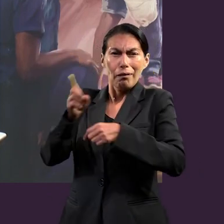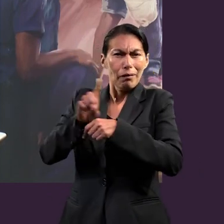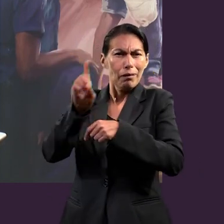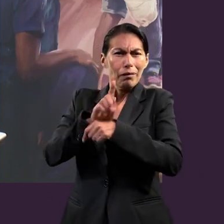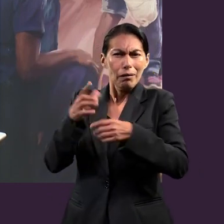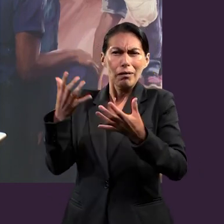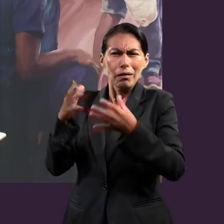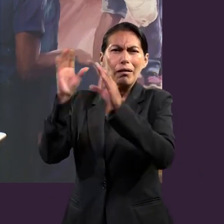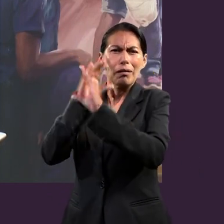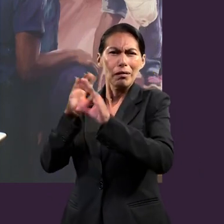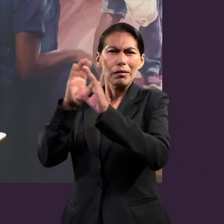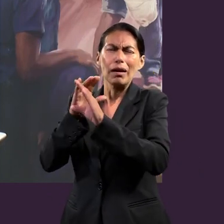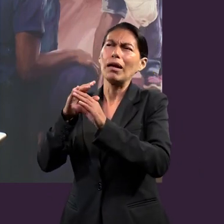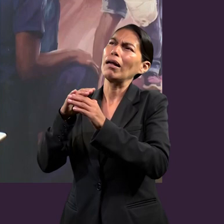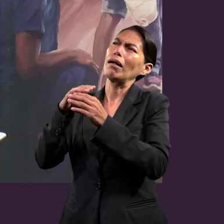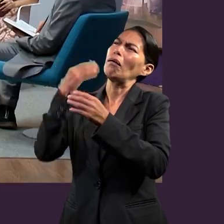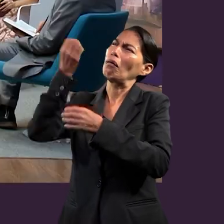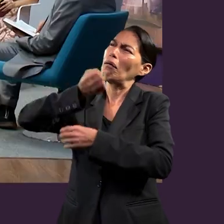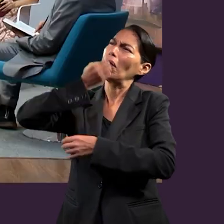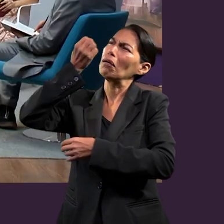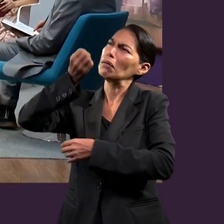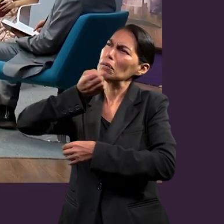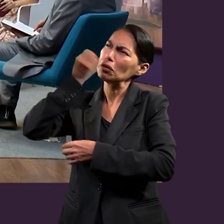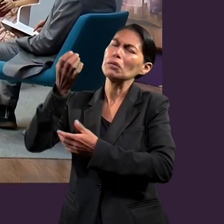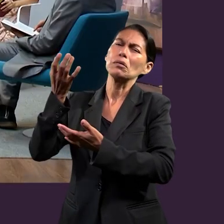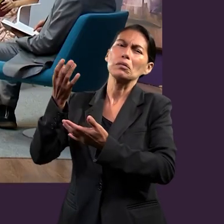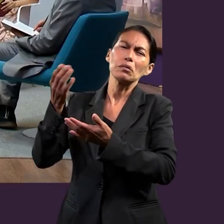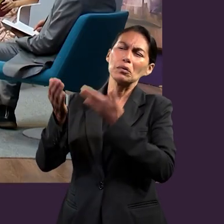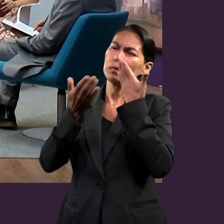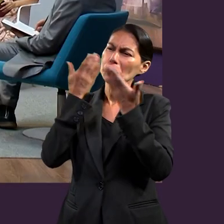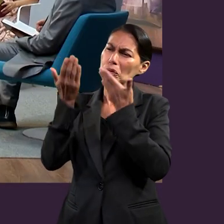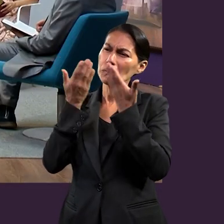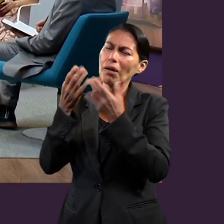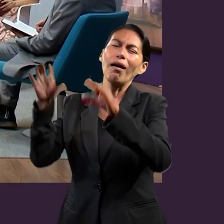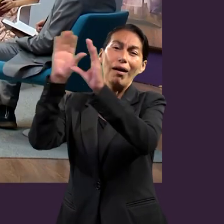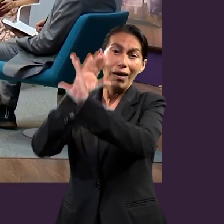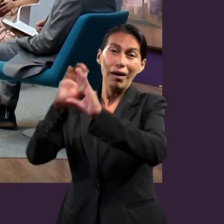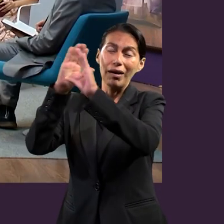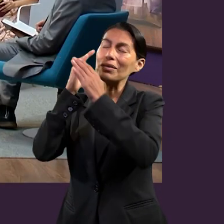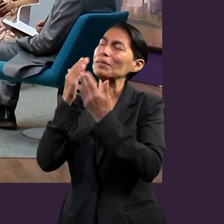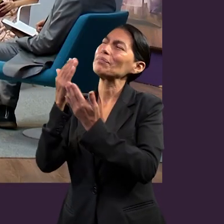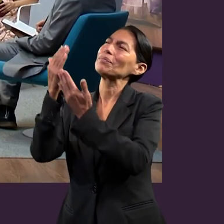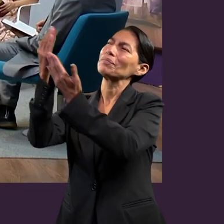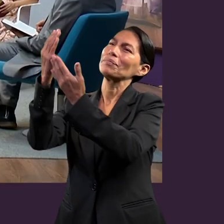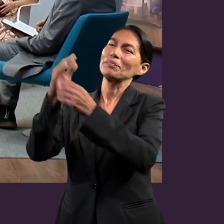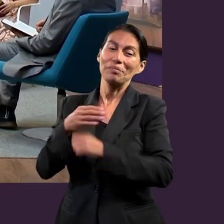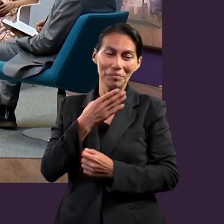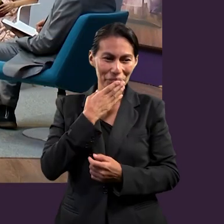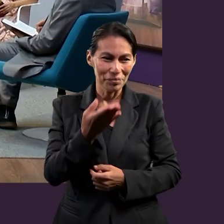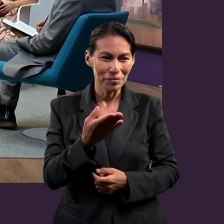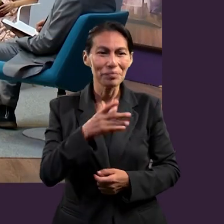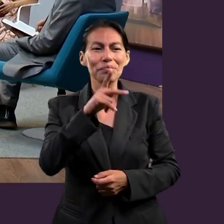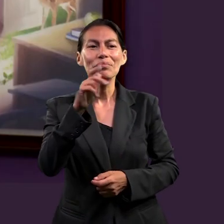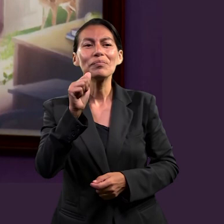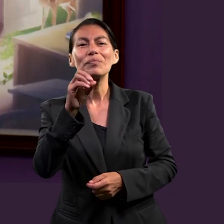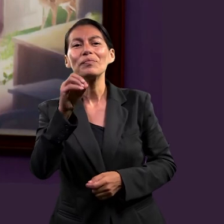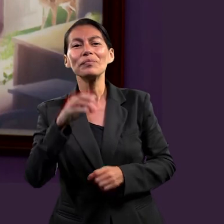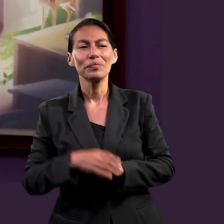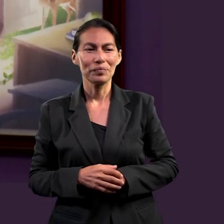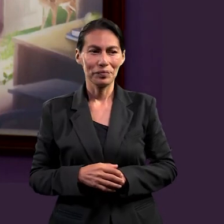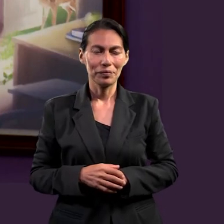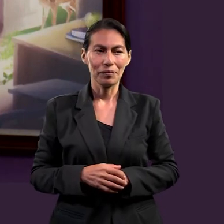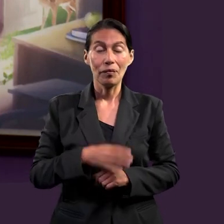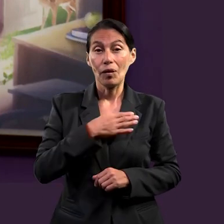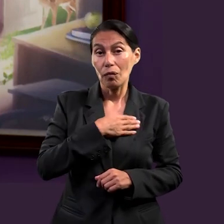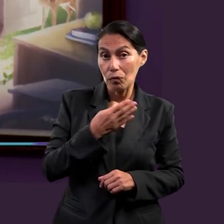llevarla a diario, no solamente por medio de la oración, sino pues también por la oración del canto. Muy bien. ¿Y Pau? Bueno,